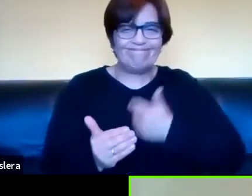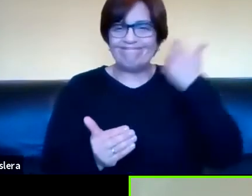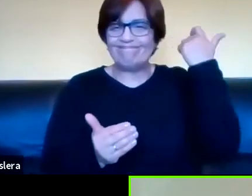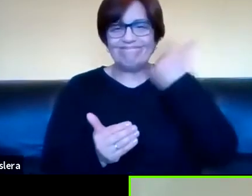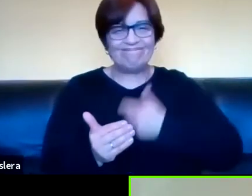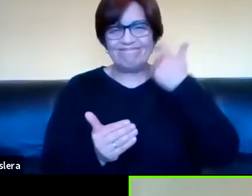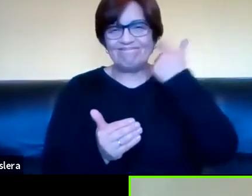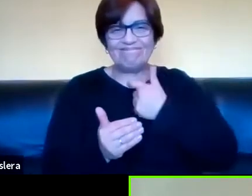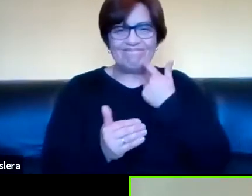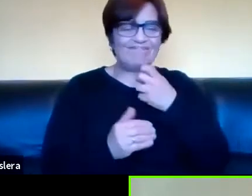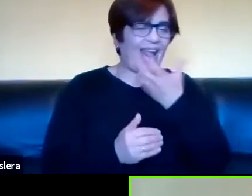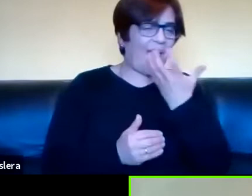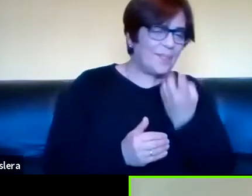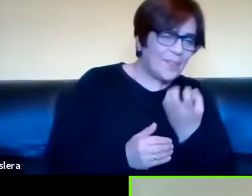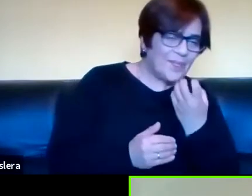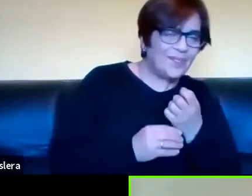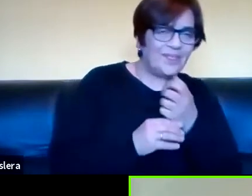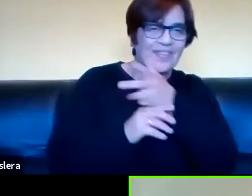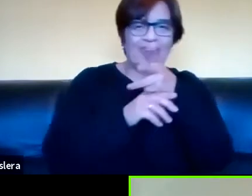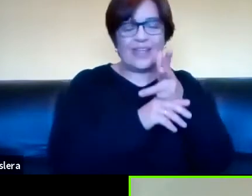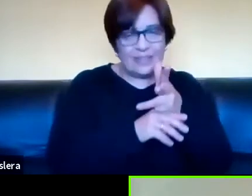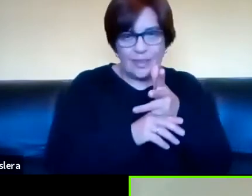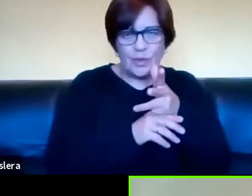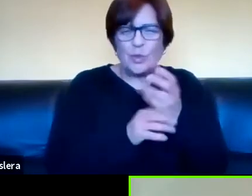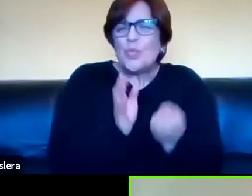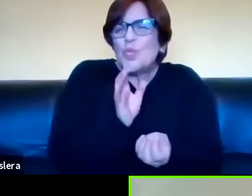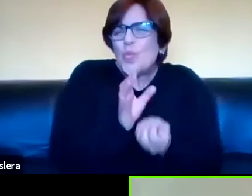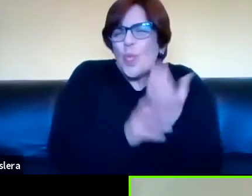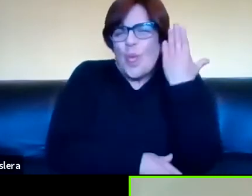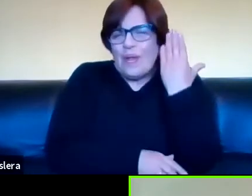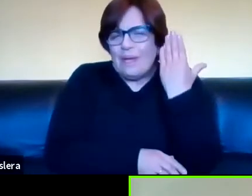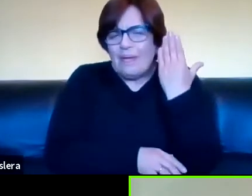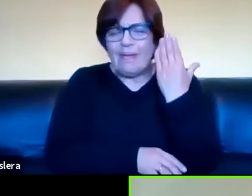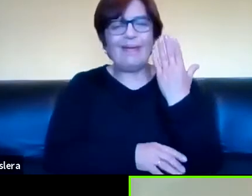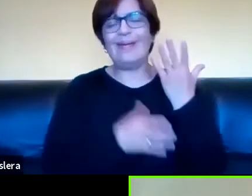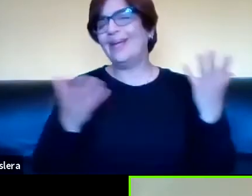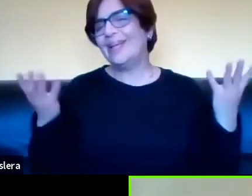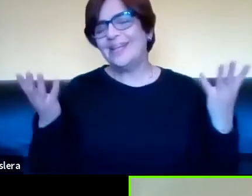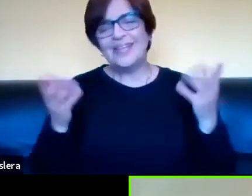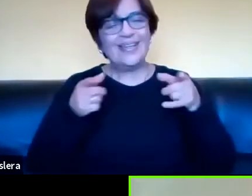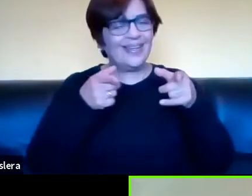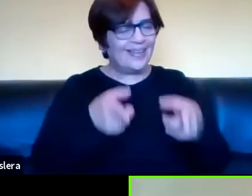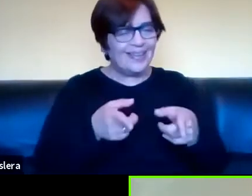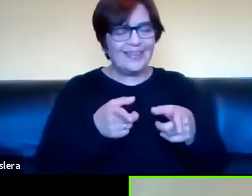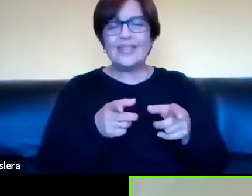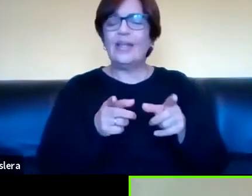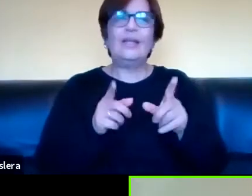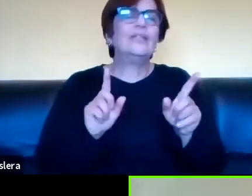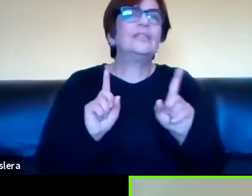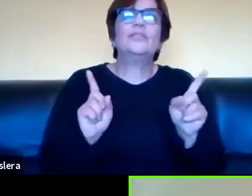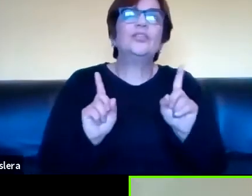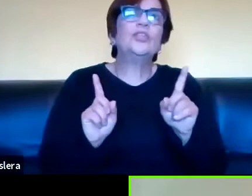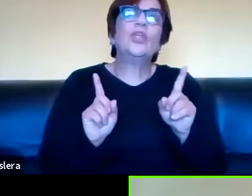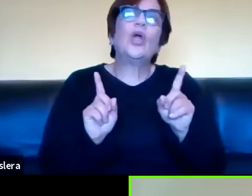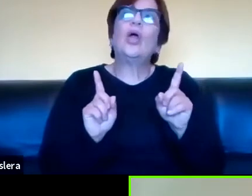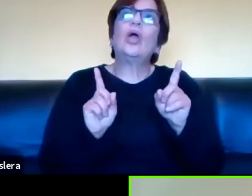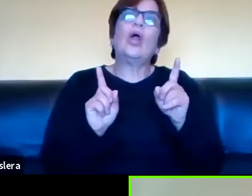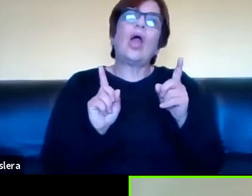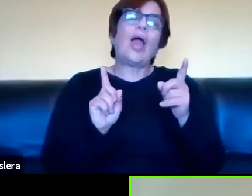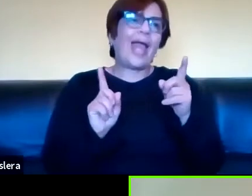tecnologías de viso y audiogramación son tecnologías muy nuevas y por lo tanto son tecnologías que no tienen el mismo grado de